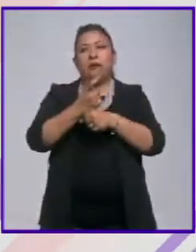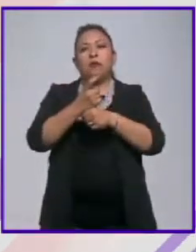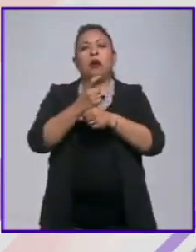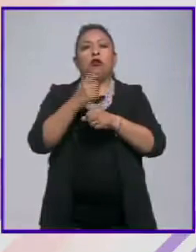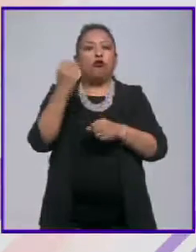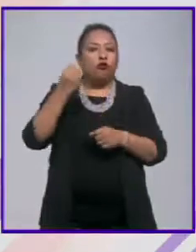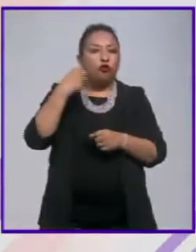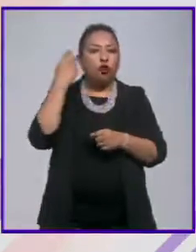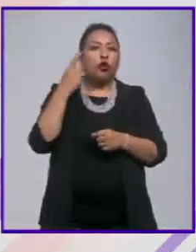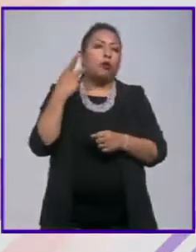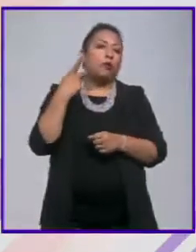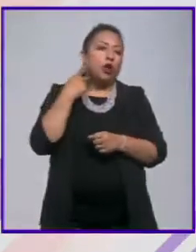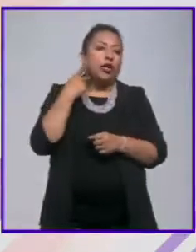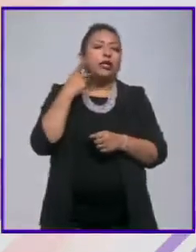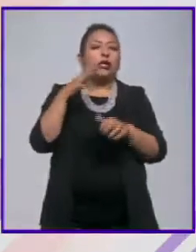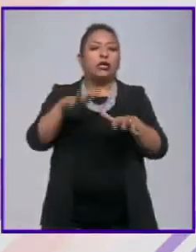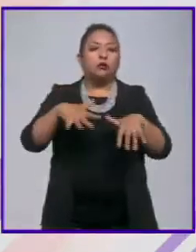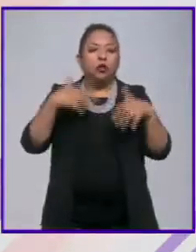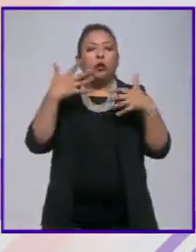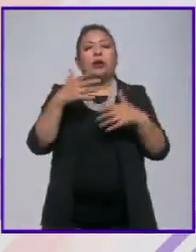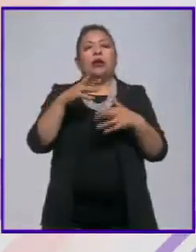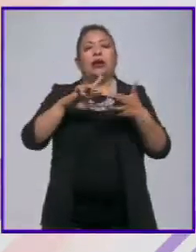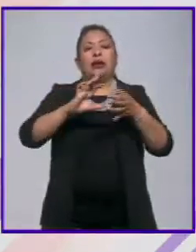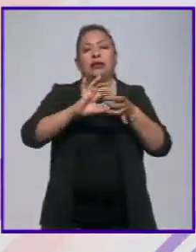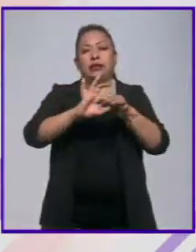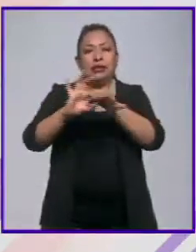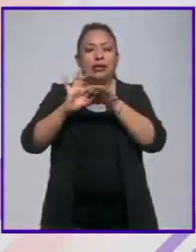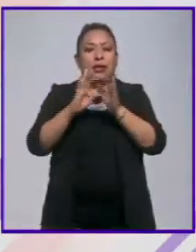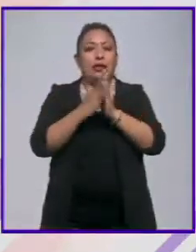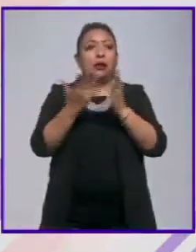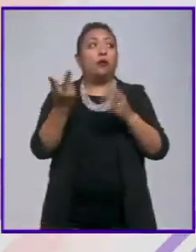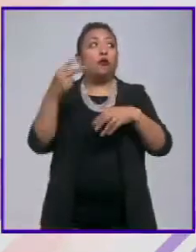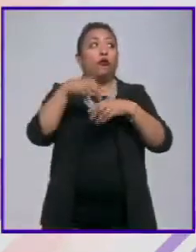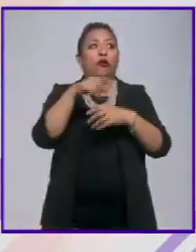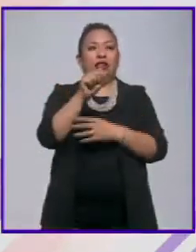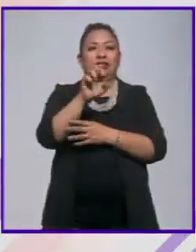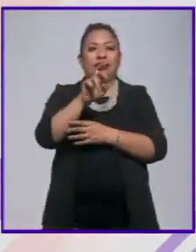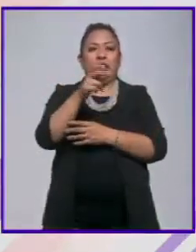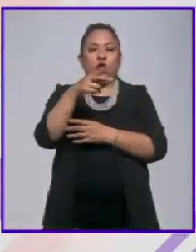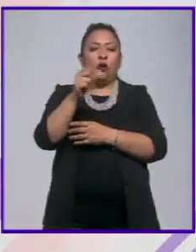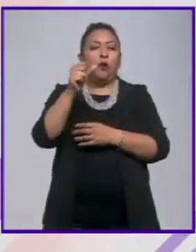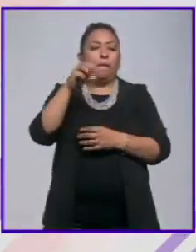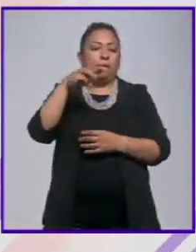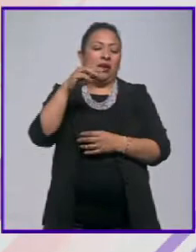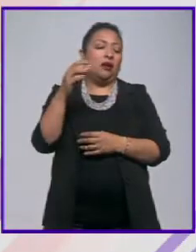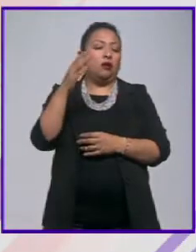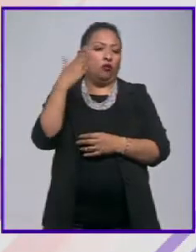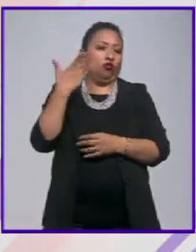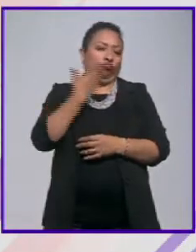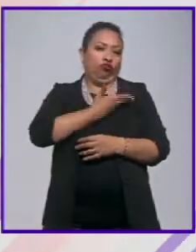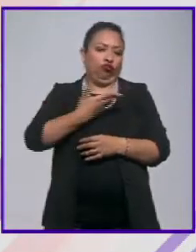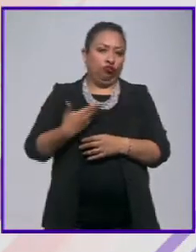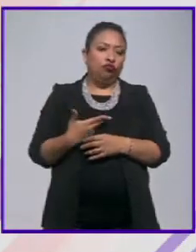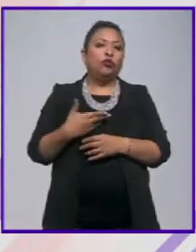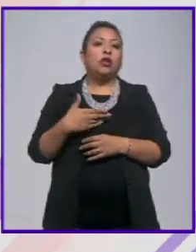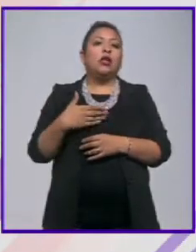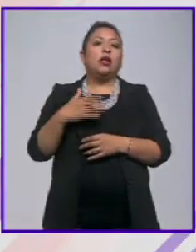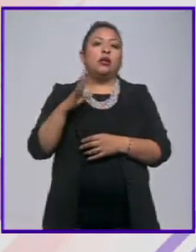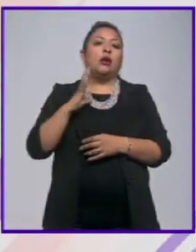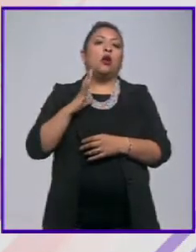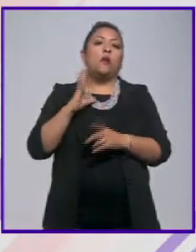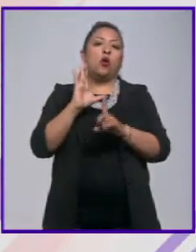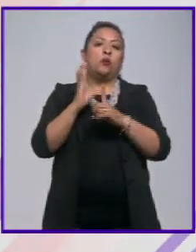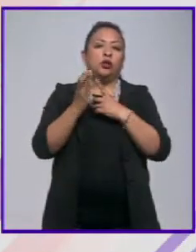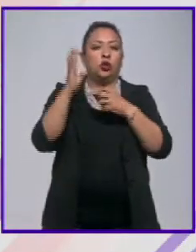políticas públicas de la red del libro donde estuvo presente Sergio Mayer quien está al frente de la Comisión de Cultura y Cinematografía de la